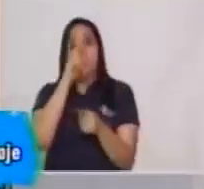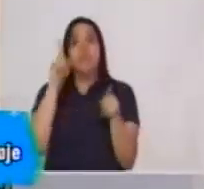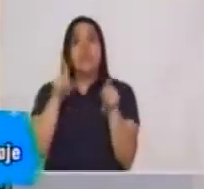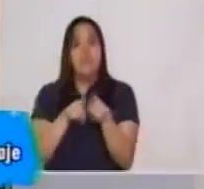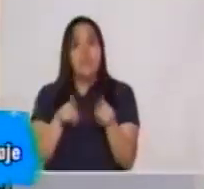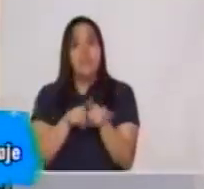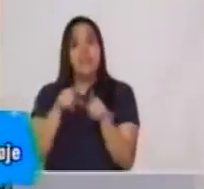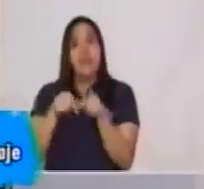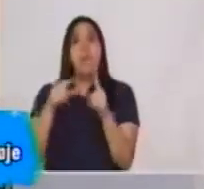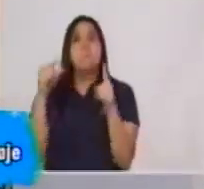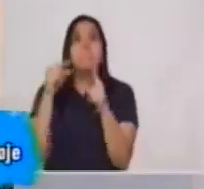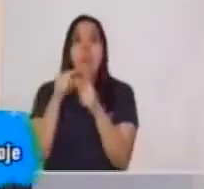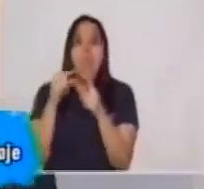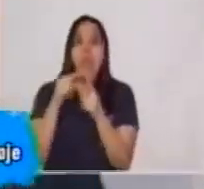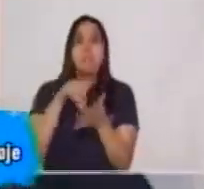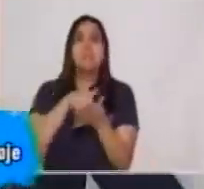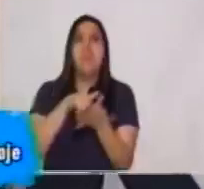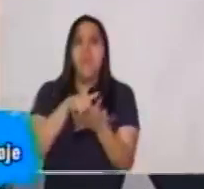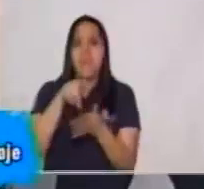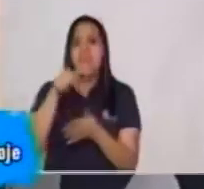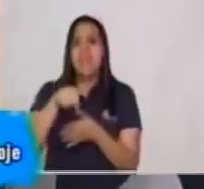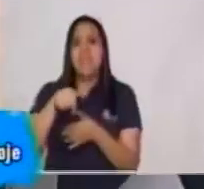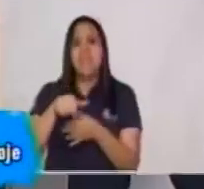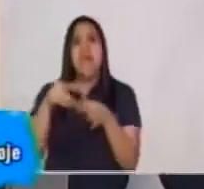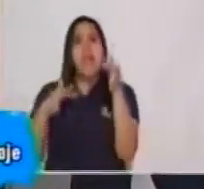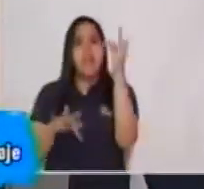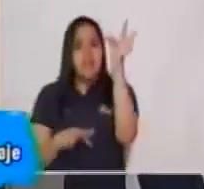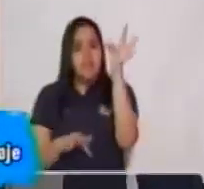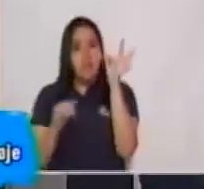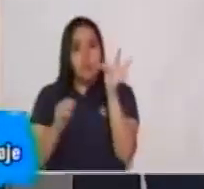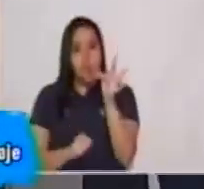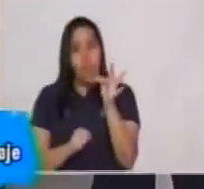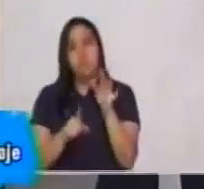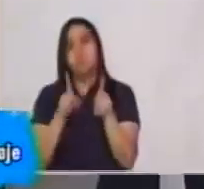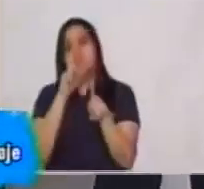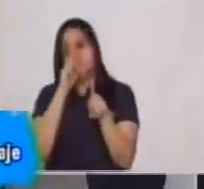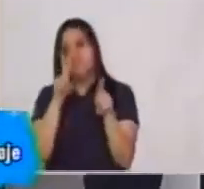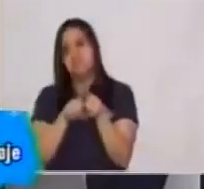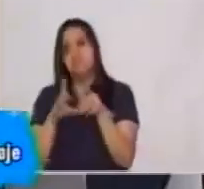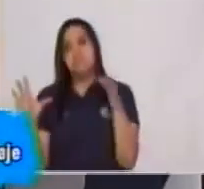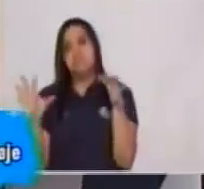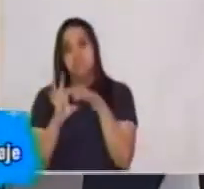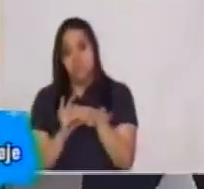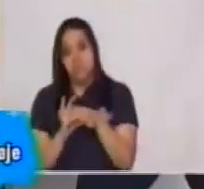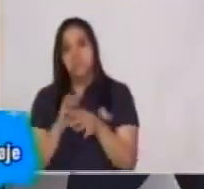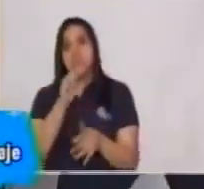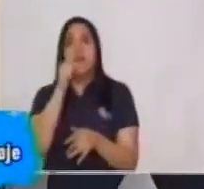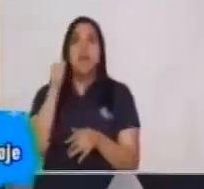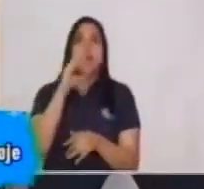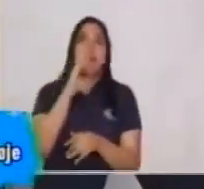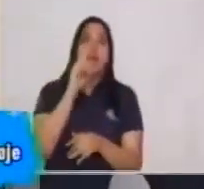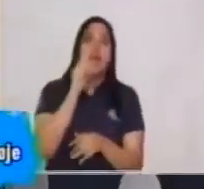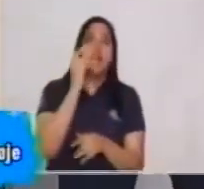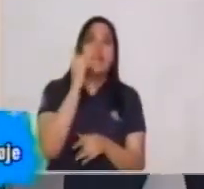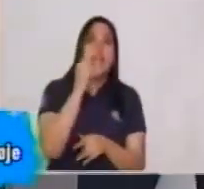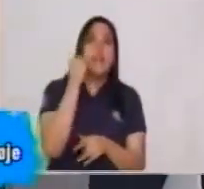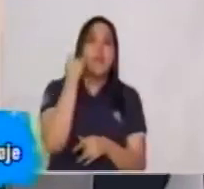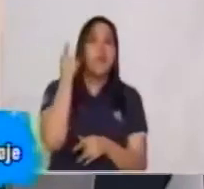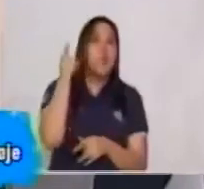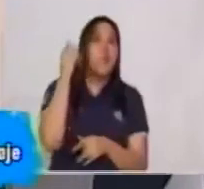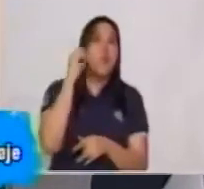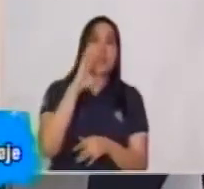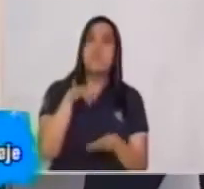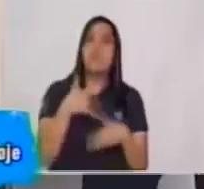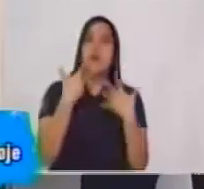palabras impresas, del papel, que forma parte del canal. Tenemos el código. Como dijimos, el código es el